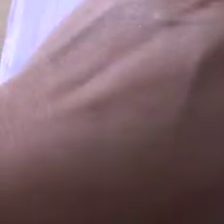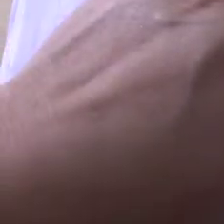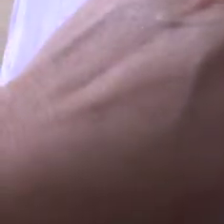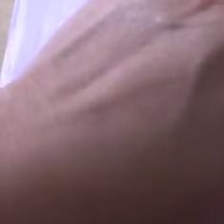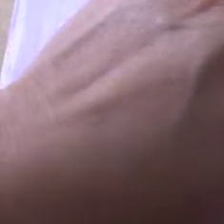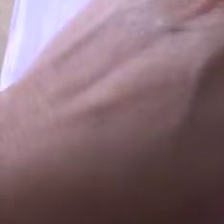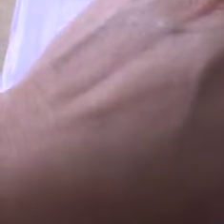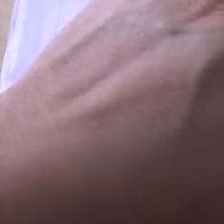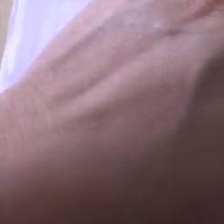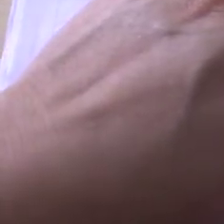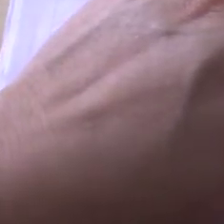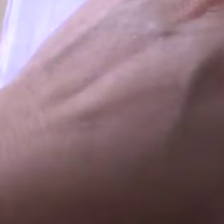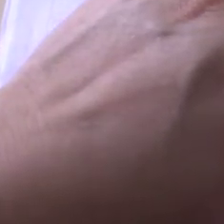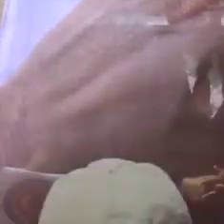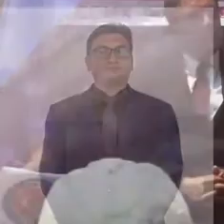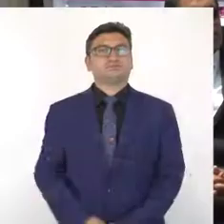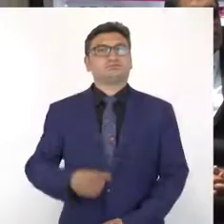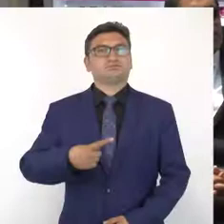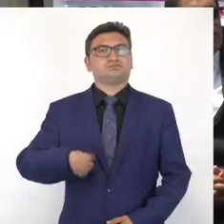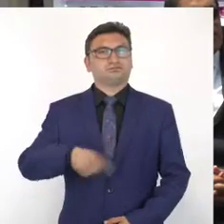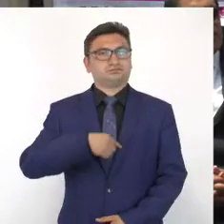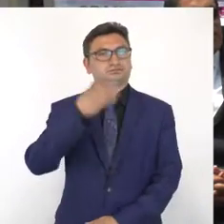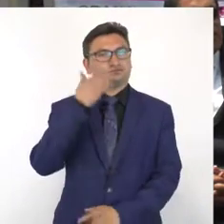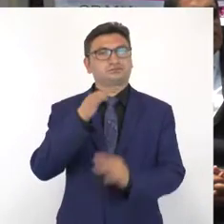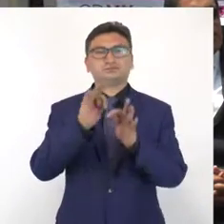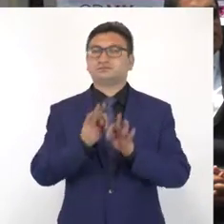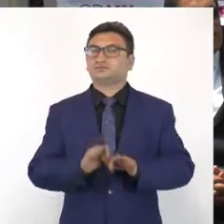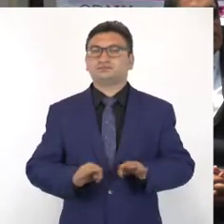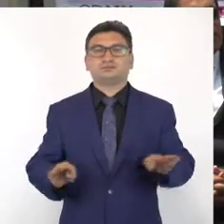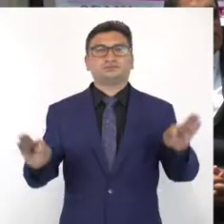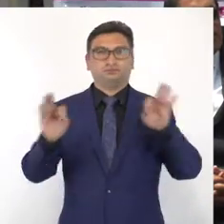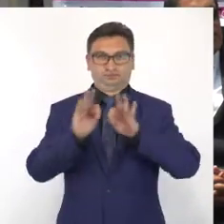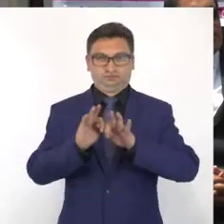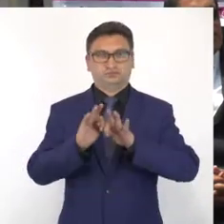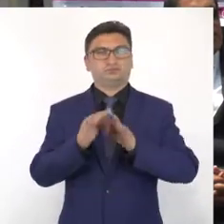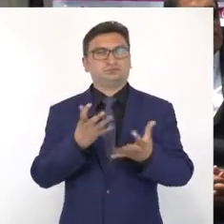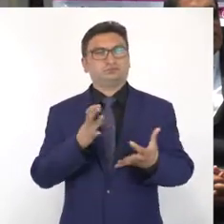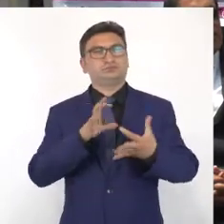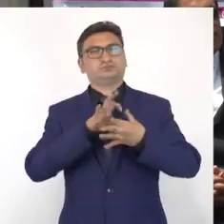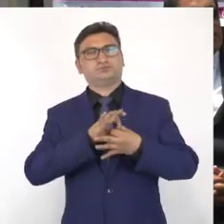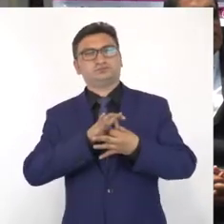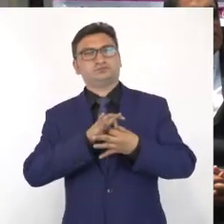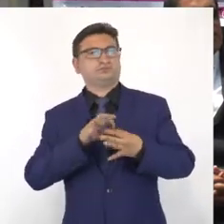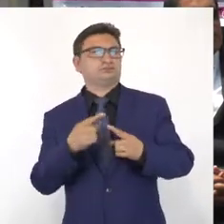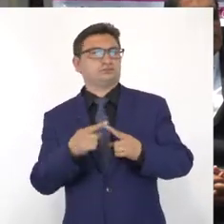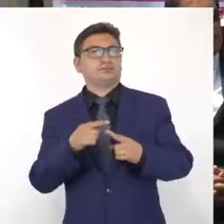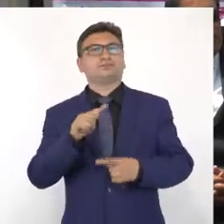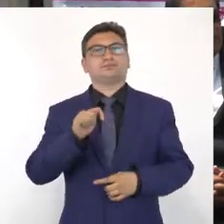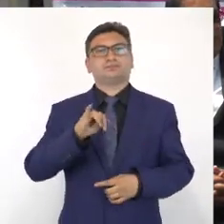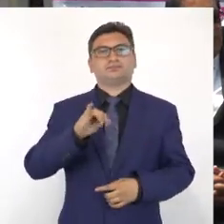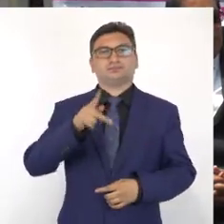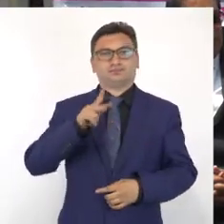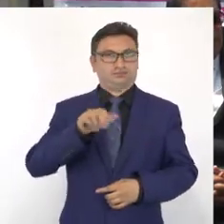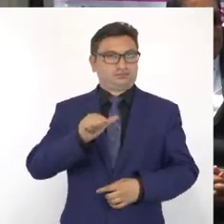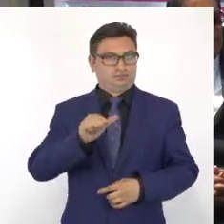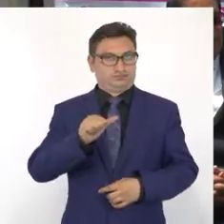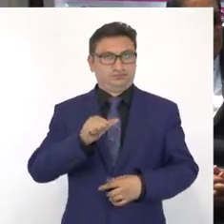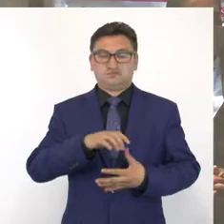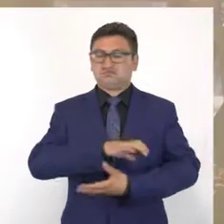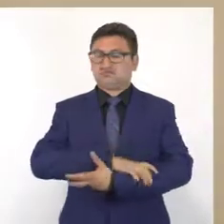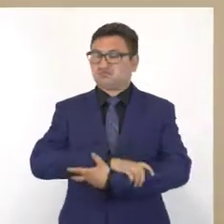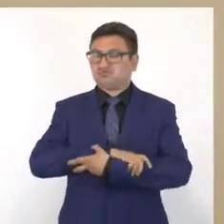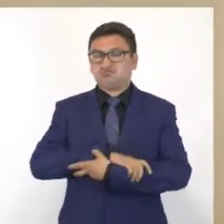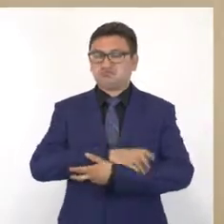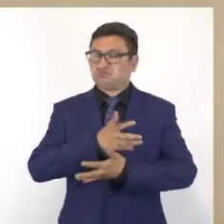sacar el común de nosotros. Para nosotros ha sido fundamental toda la alianza que hemos tenido con TICA,